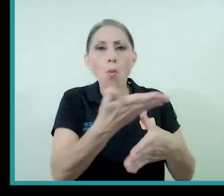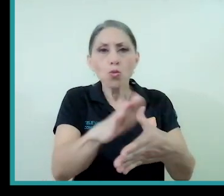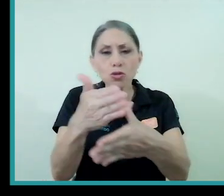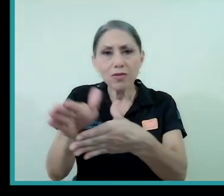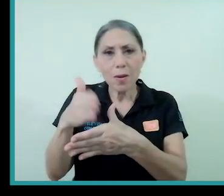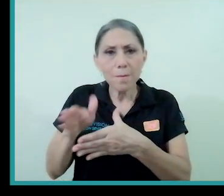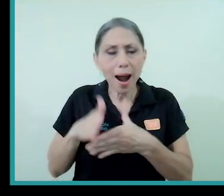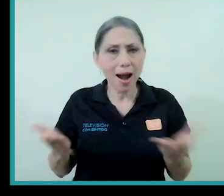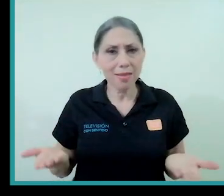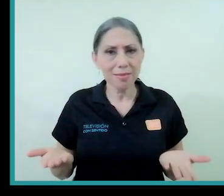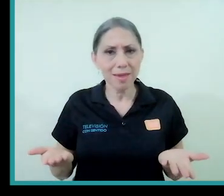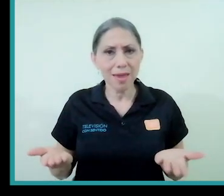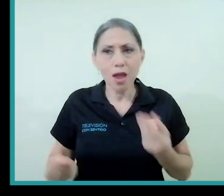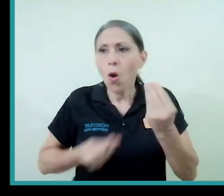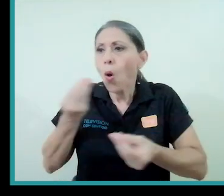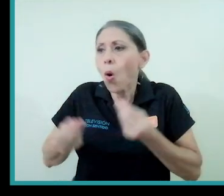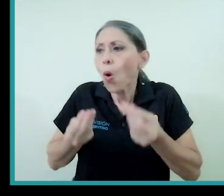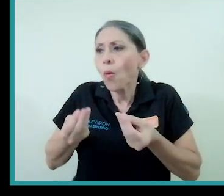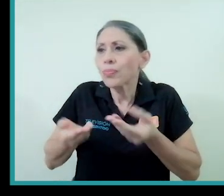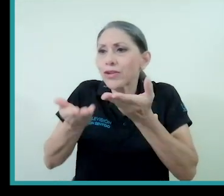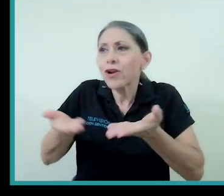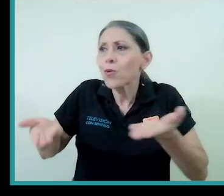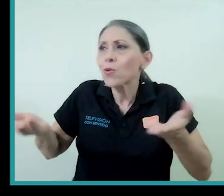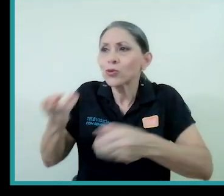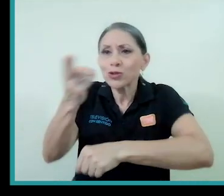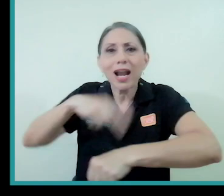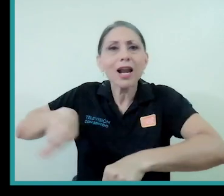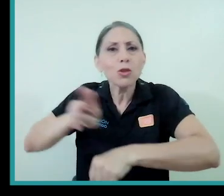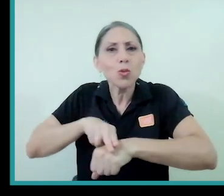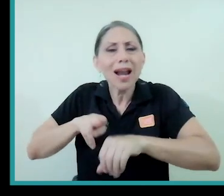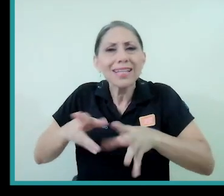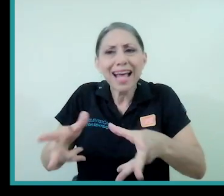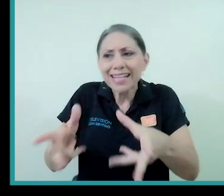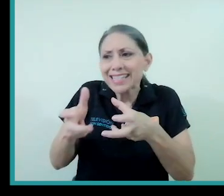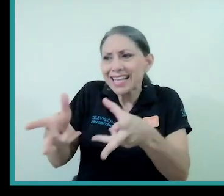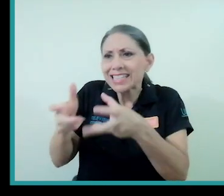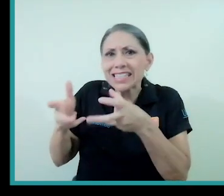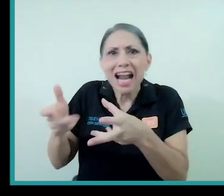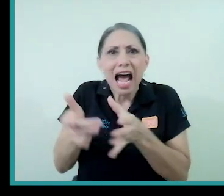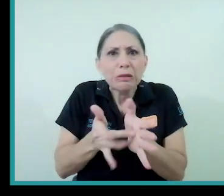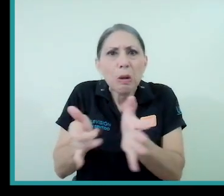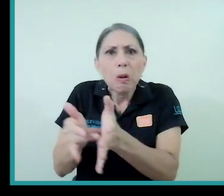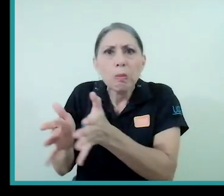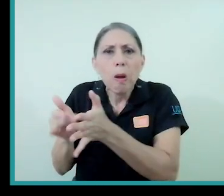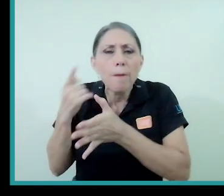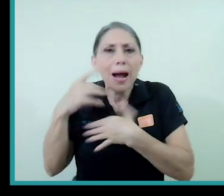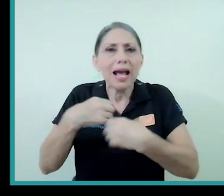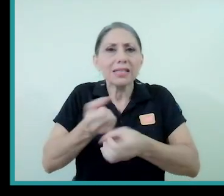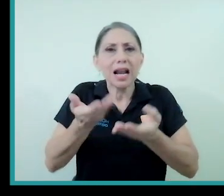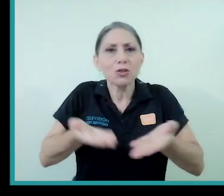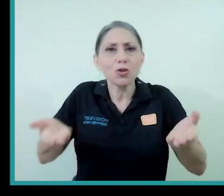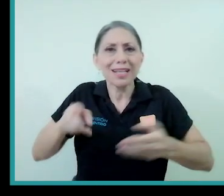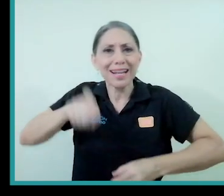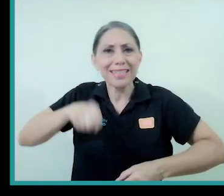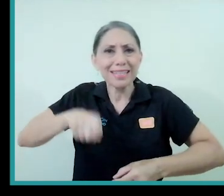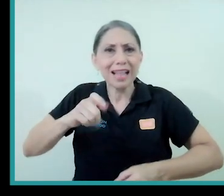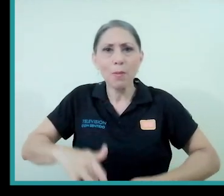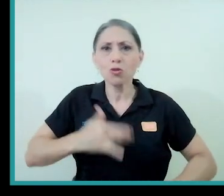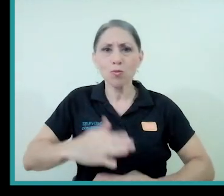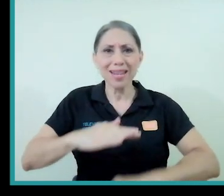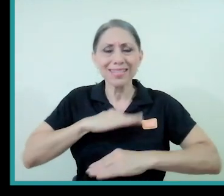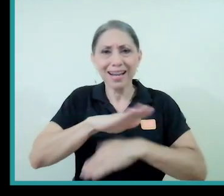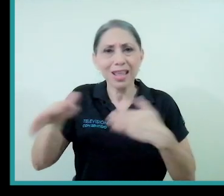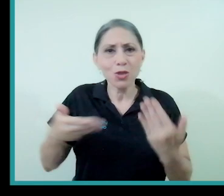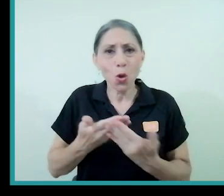extraen los recursos de la naturaleza para hacer las cosas que necesitamos y para el bienestar de todos. Entonces, ese tipo de